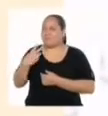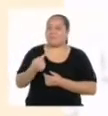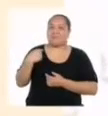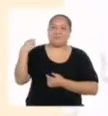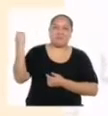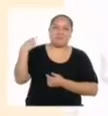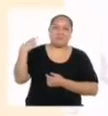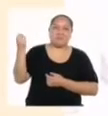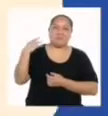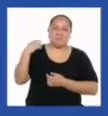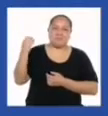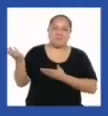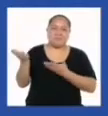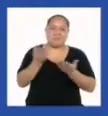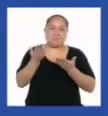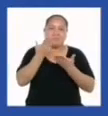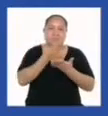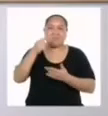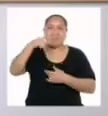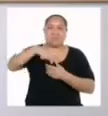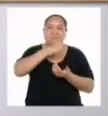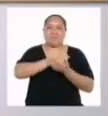que debía traer cosas para este programa.